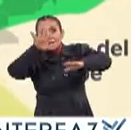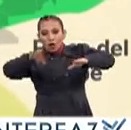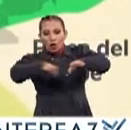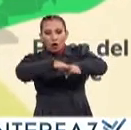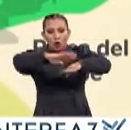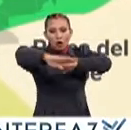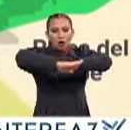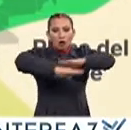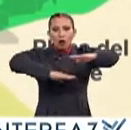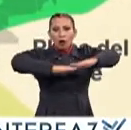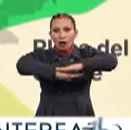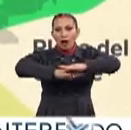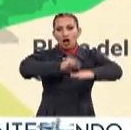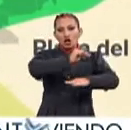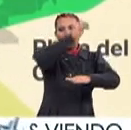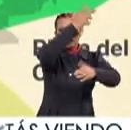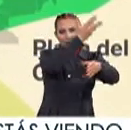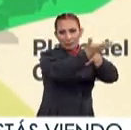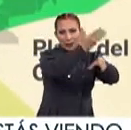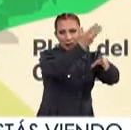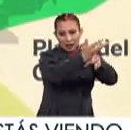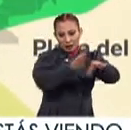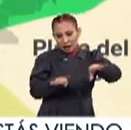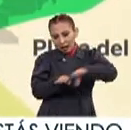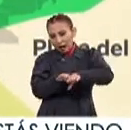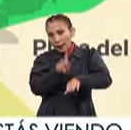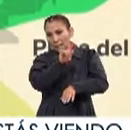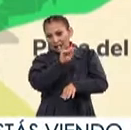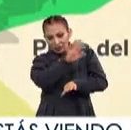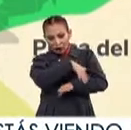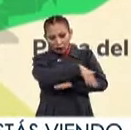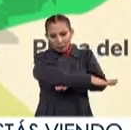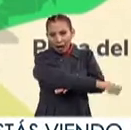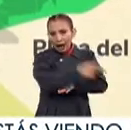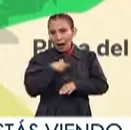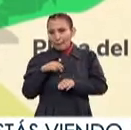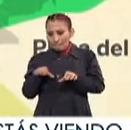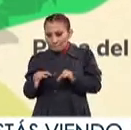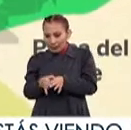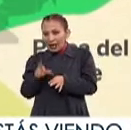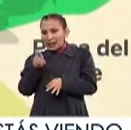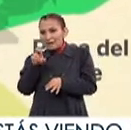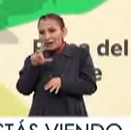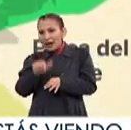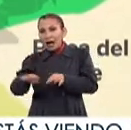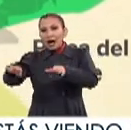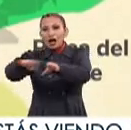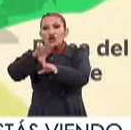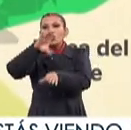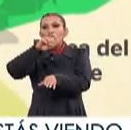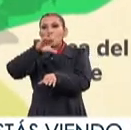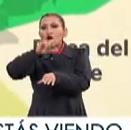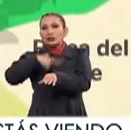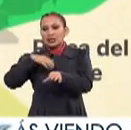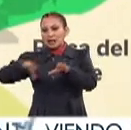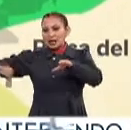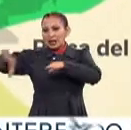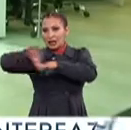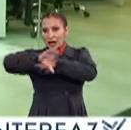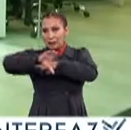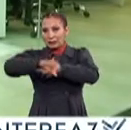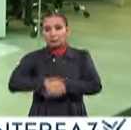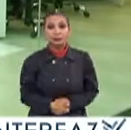litosféricas La placa norteamericana, la placa del Pacífico, la microplaca de Rivera, la placa de Cocos y la del Caribe